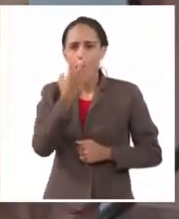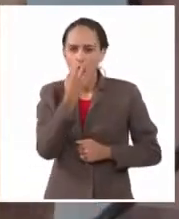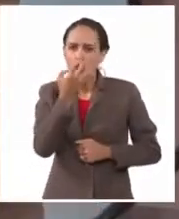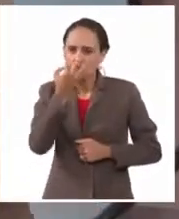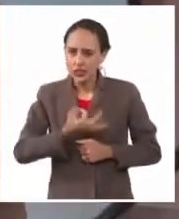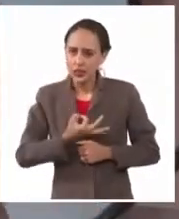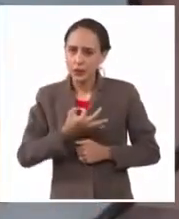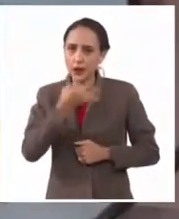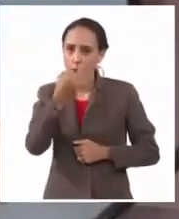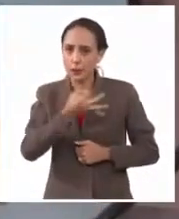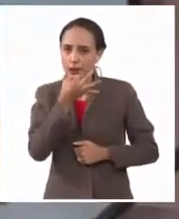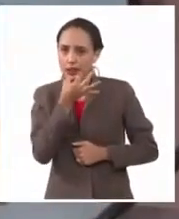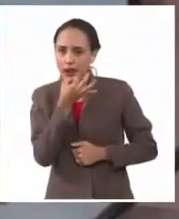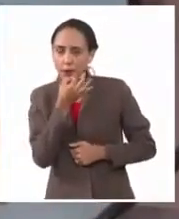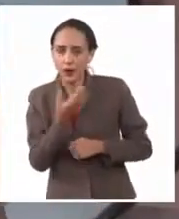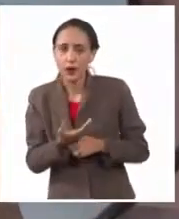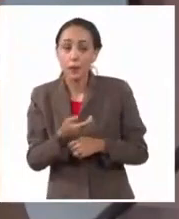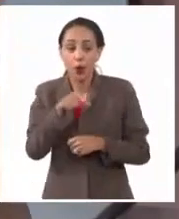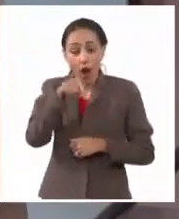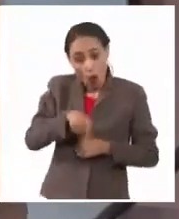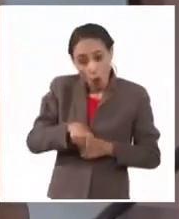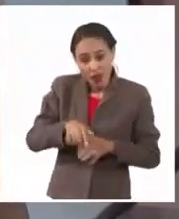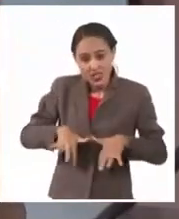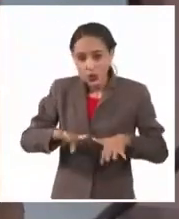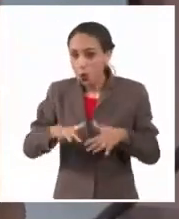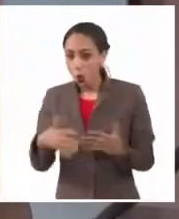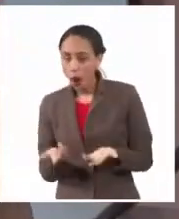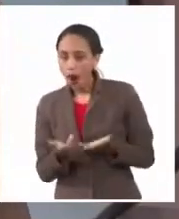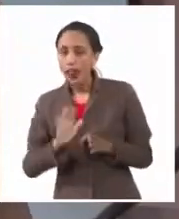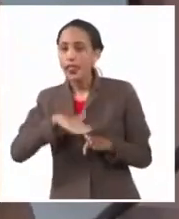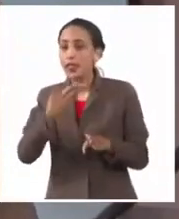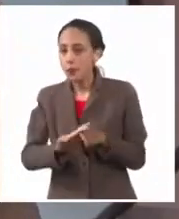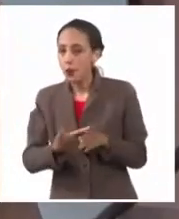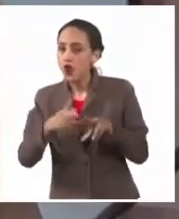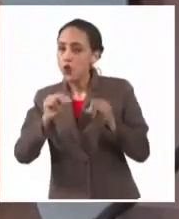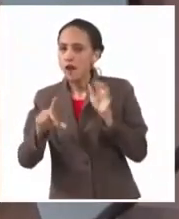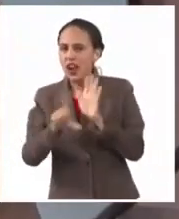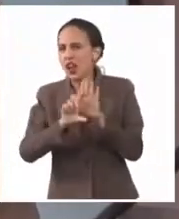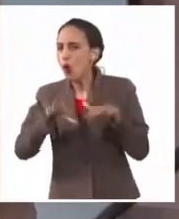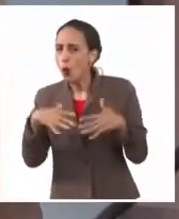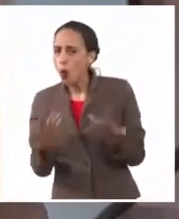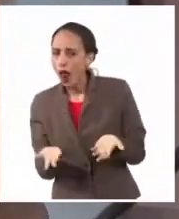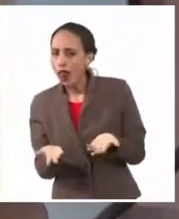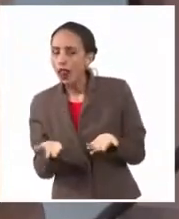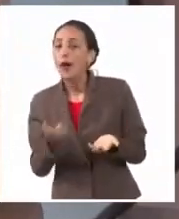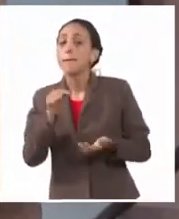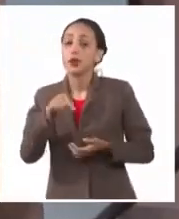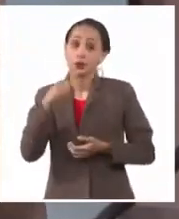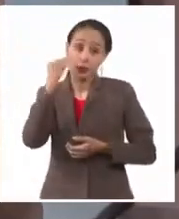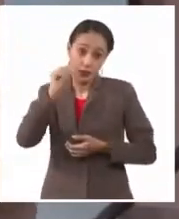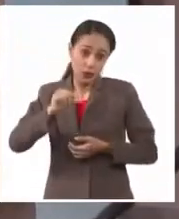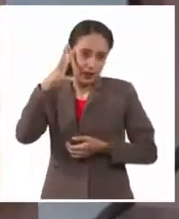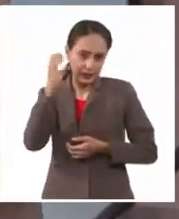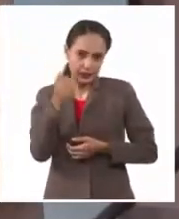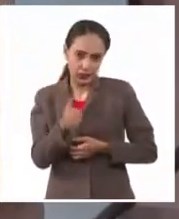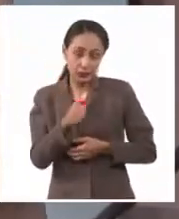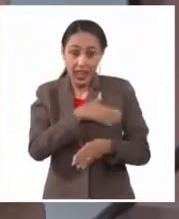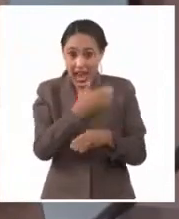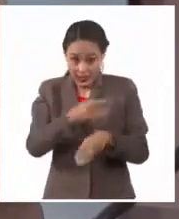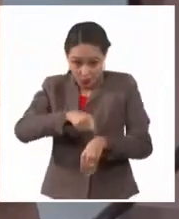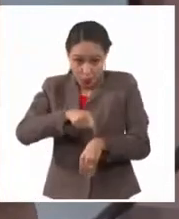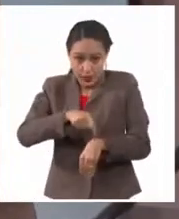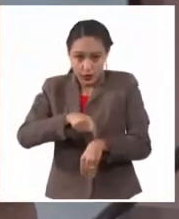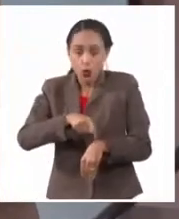pasa hoy y qué es lo que va a pasar con la nueva norma para que las personas se den cuenta. Como hasta hoy era hasta 1